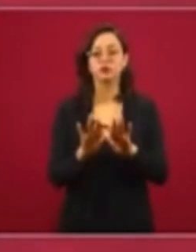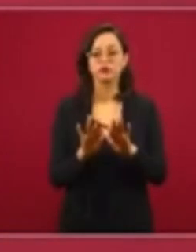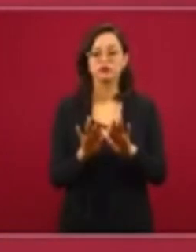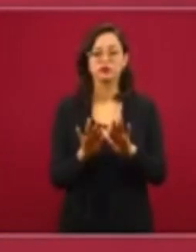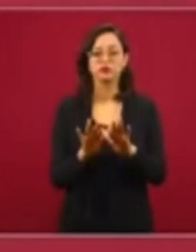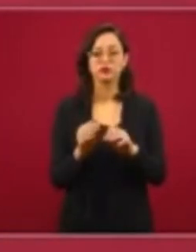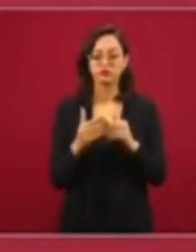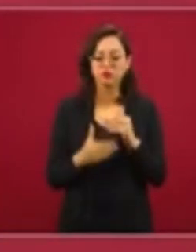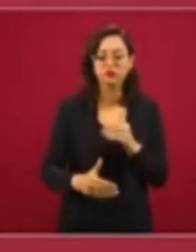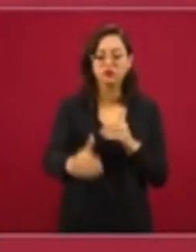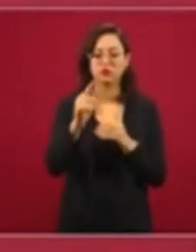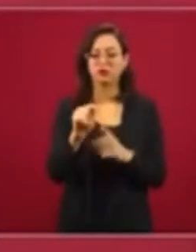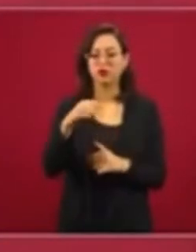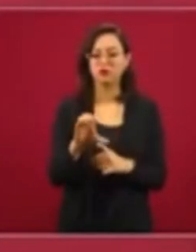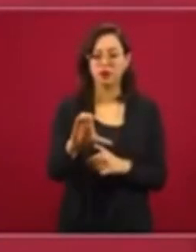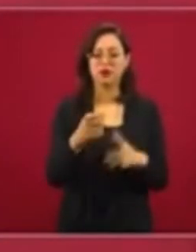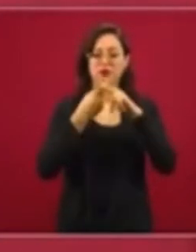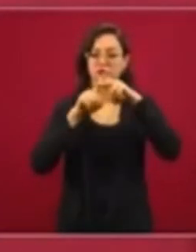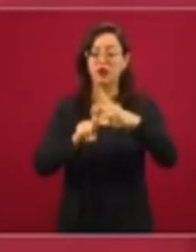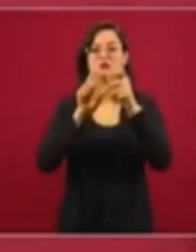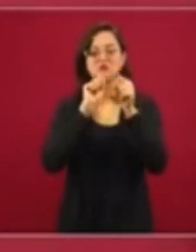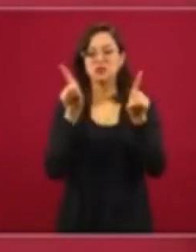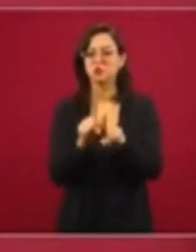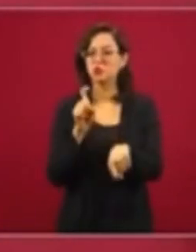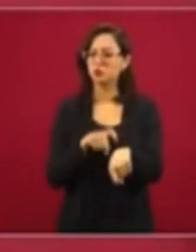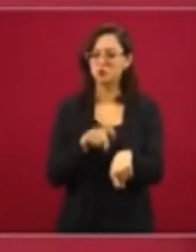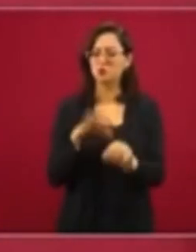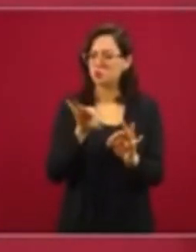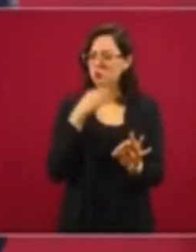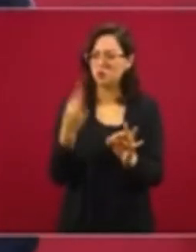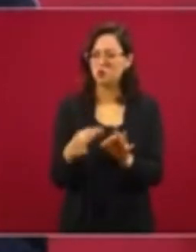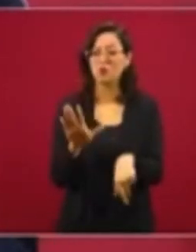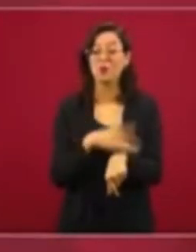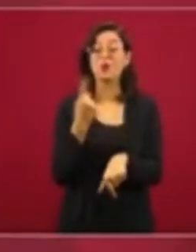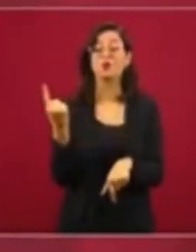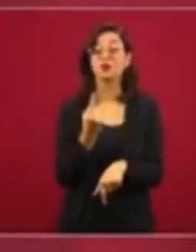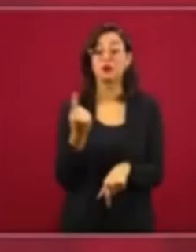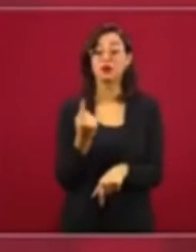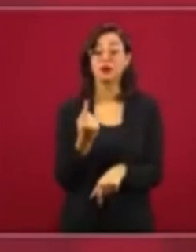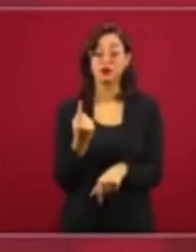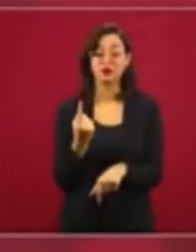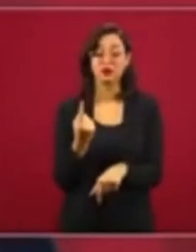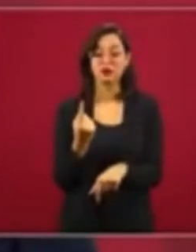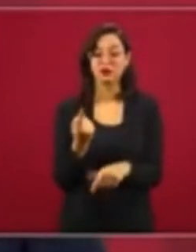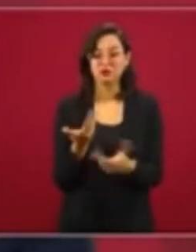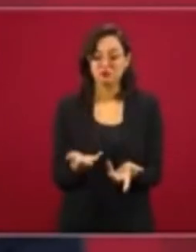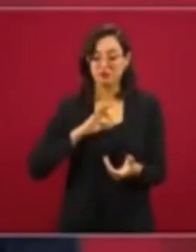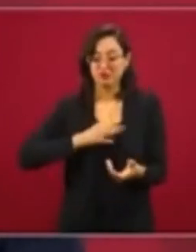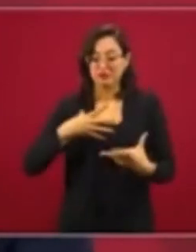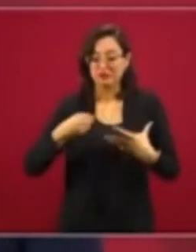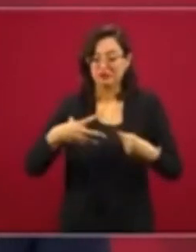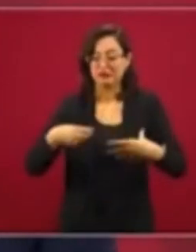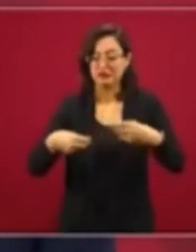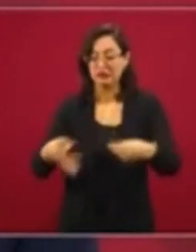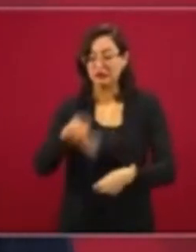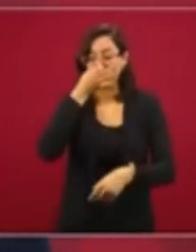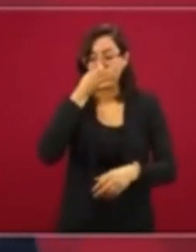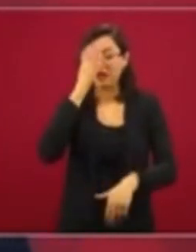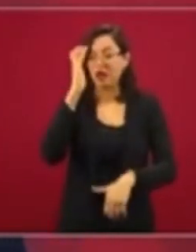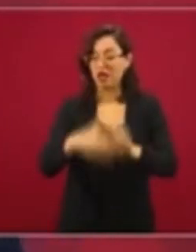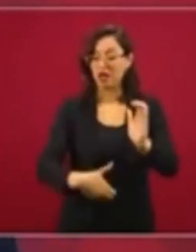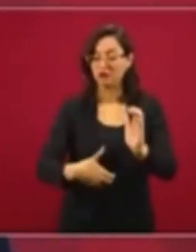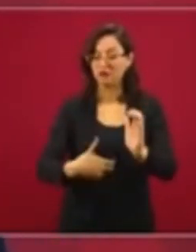que entre en vigor el tratado y muy oportuno, porque estamos por salir de la pandemia y